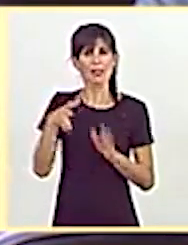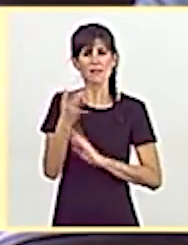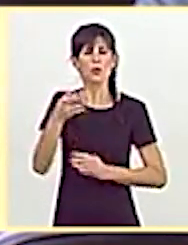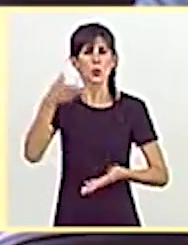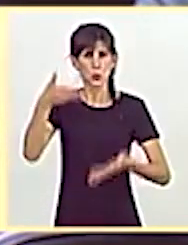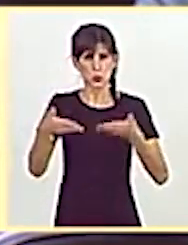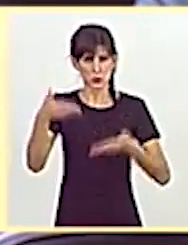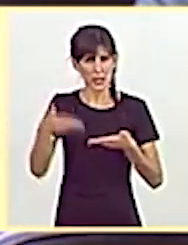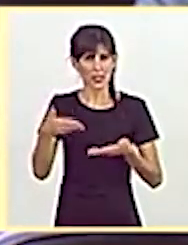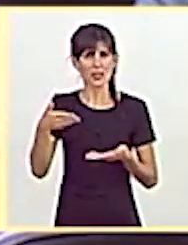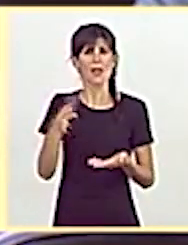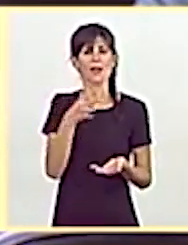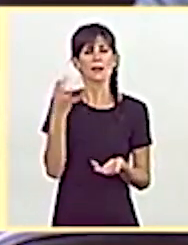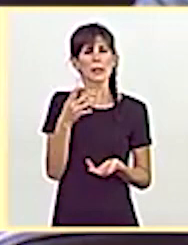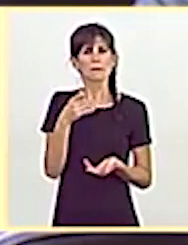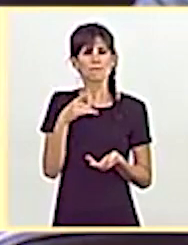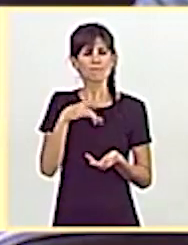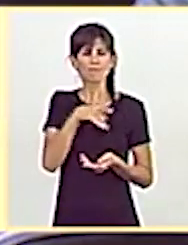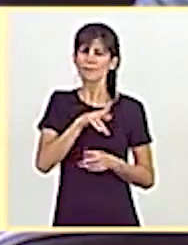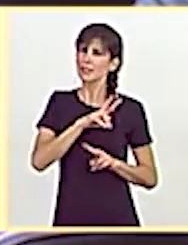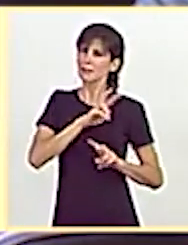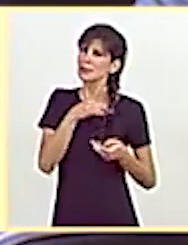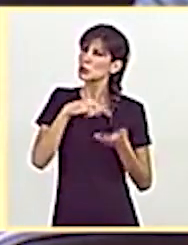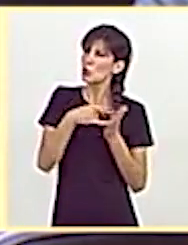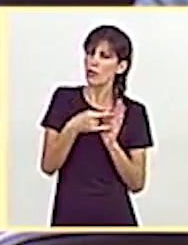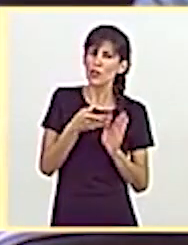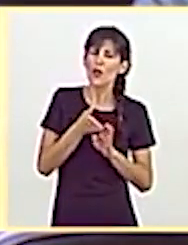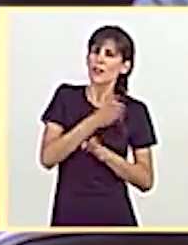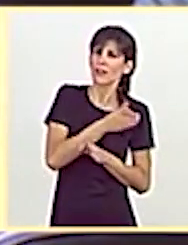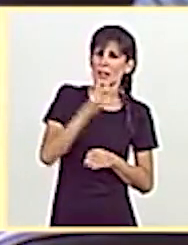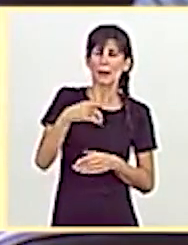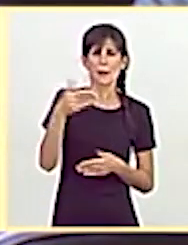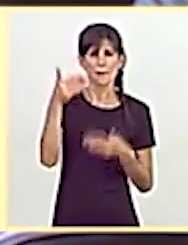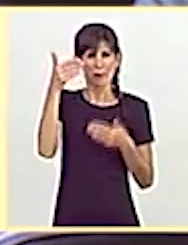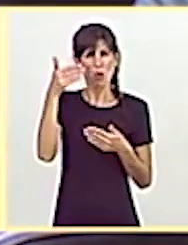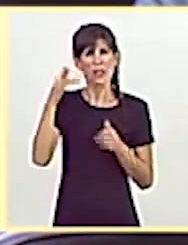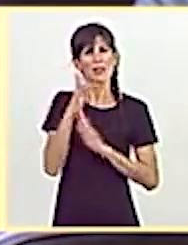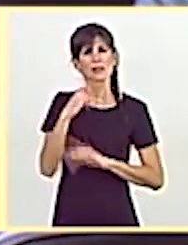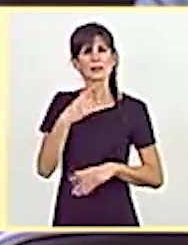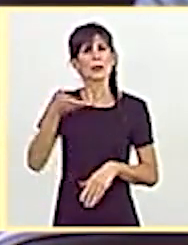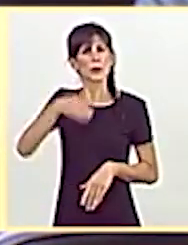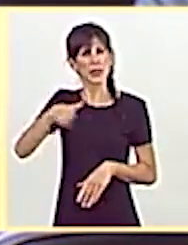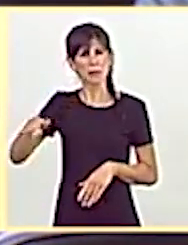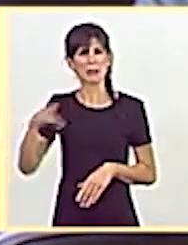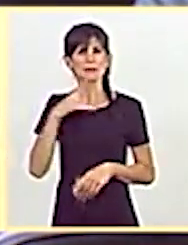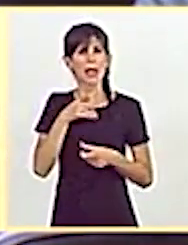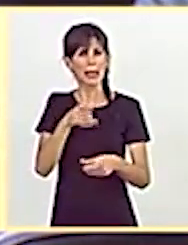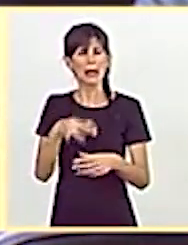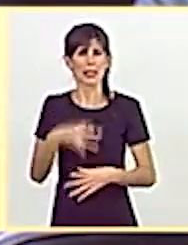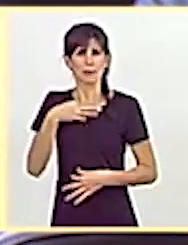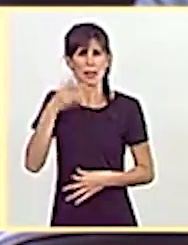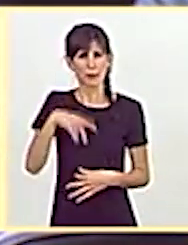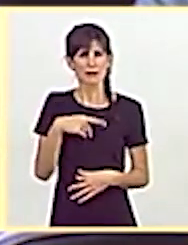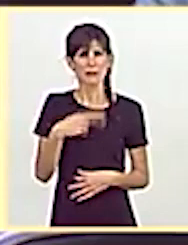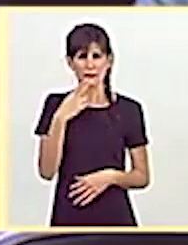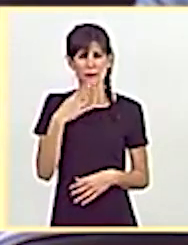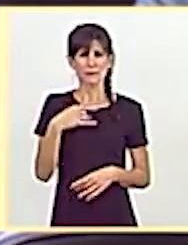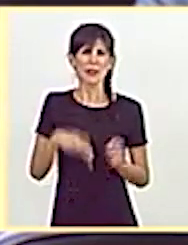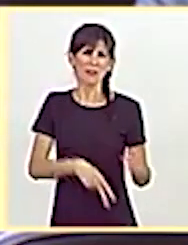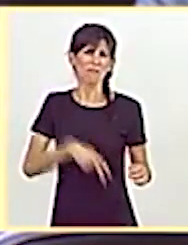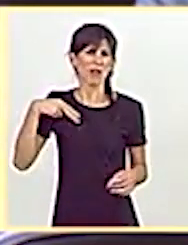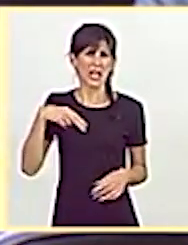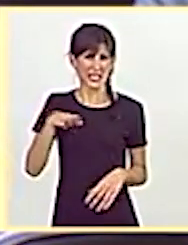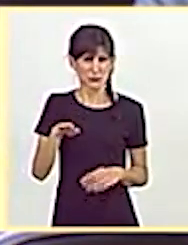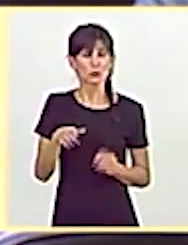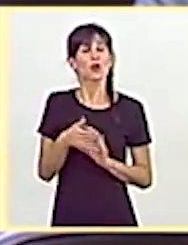justicia, de reparación y de la memoria de las víctimas de la guerra civil y del franquismo. Hay que protegerse de los